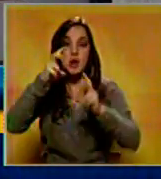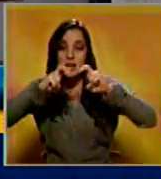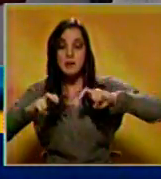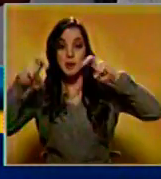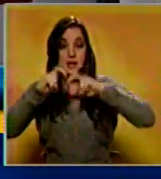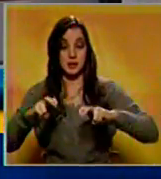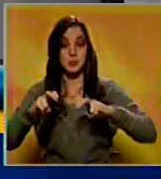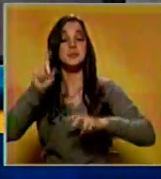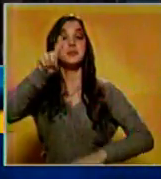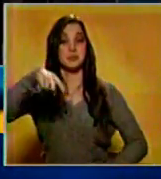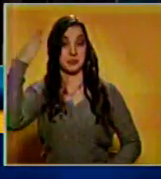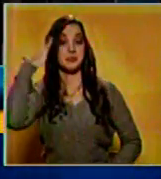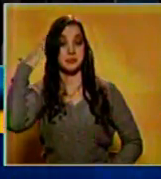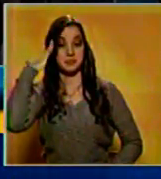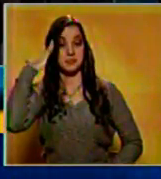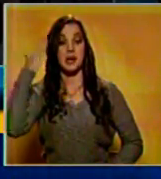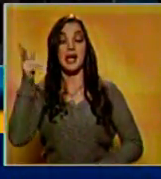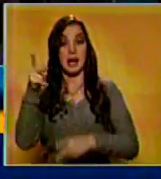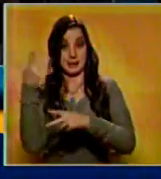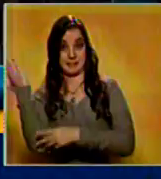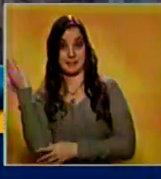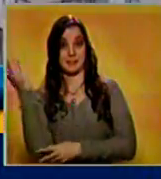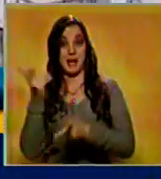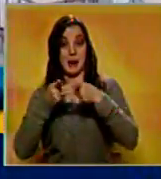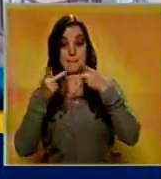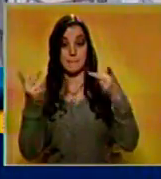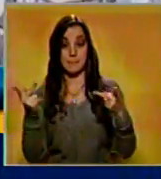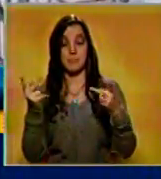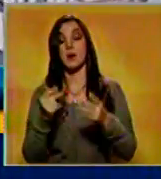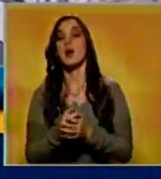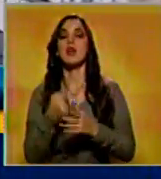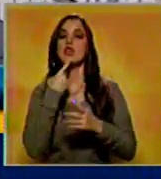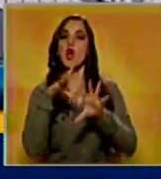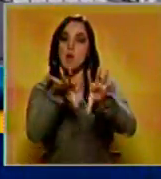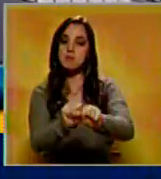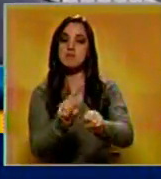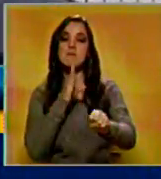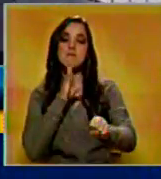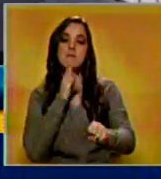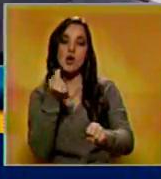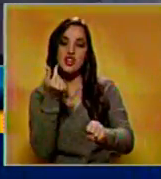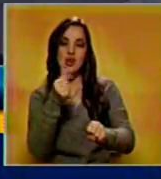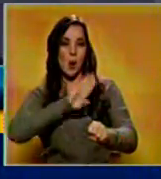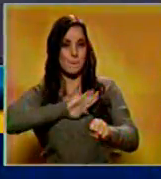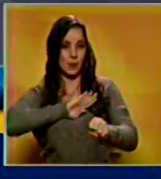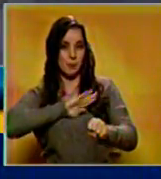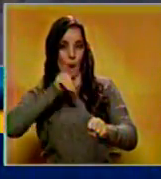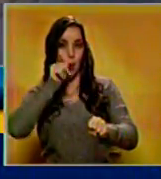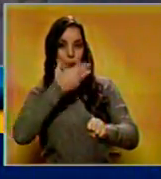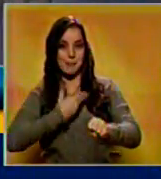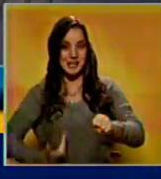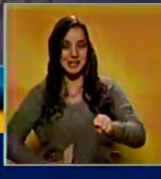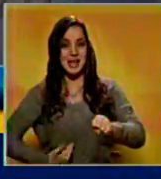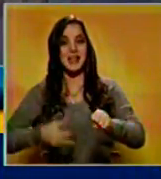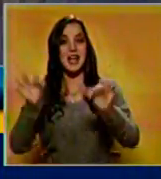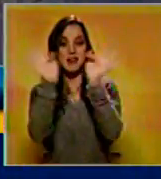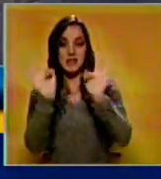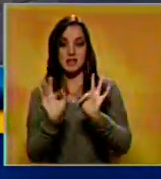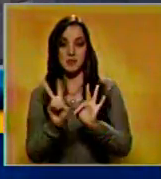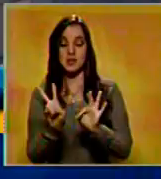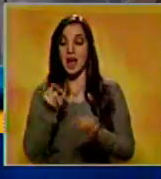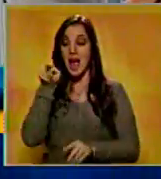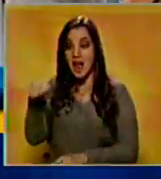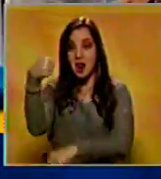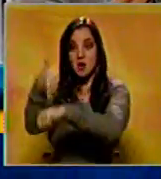También se supo que por solicitud del Ministerio Público se acordó la congelación de las cuentas bancarias de Rafael Esquivel, quien es investigado